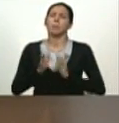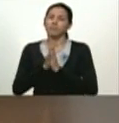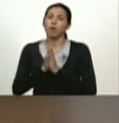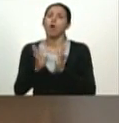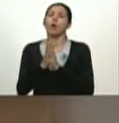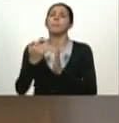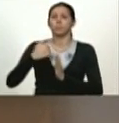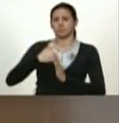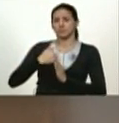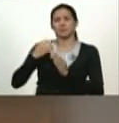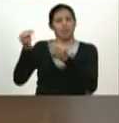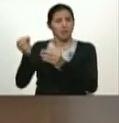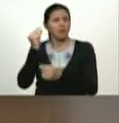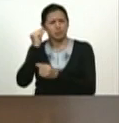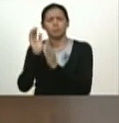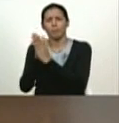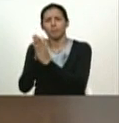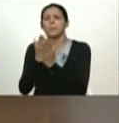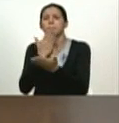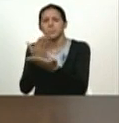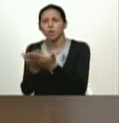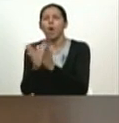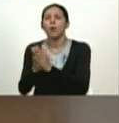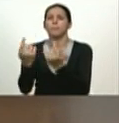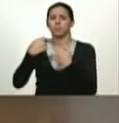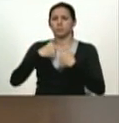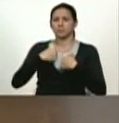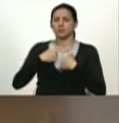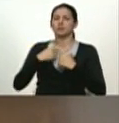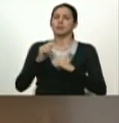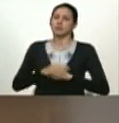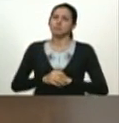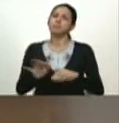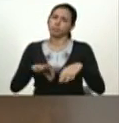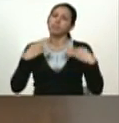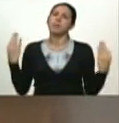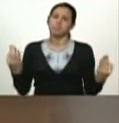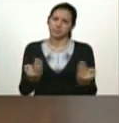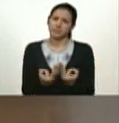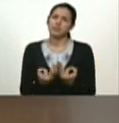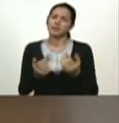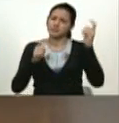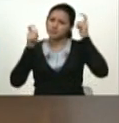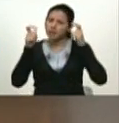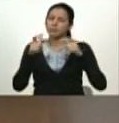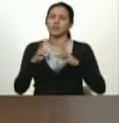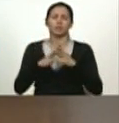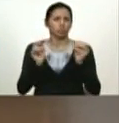de amor que siempre hace a nuestro Dios creador y a toda la familia, a nuestro comandante Chávez en Barina.